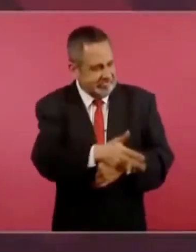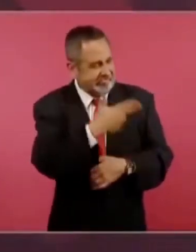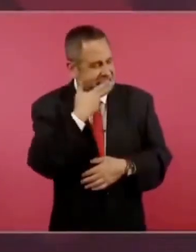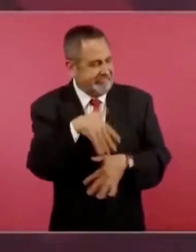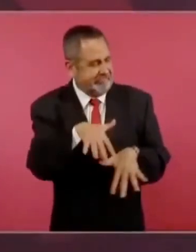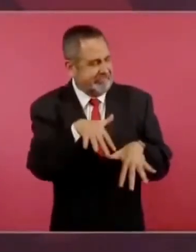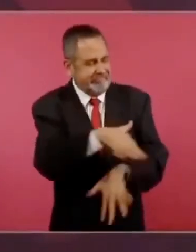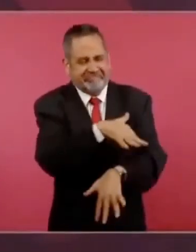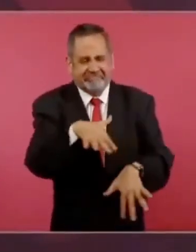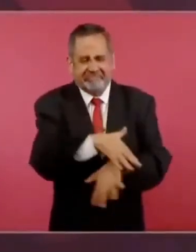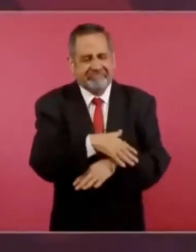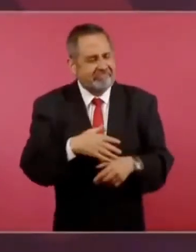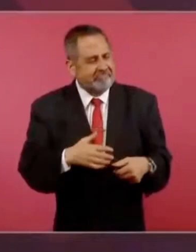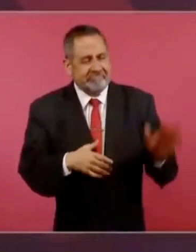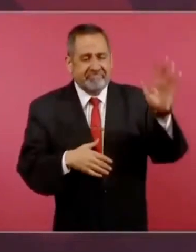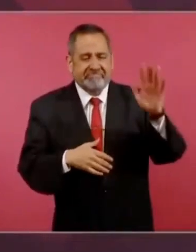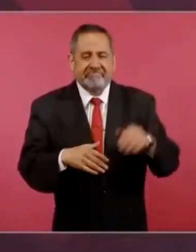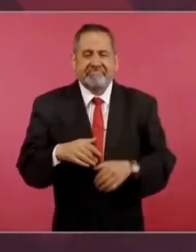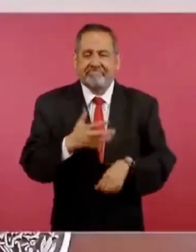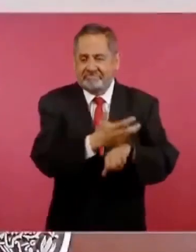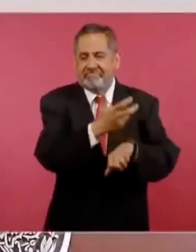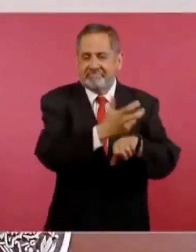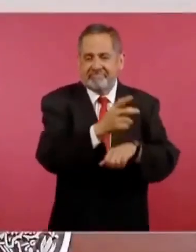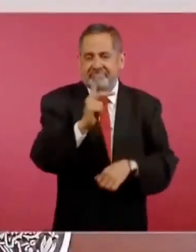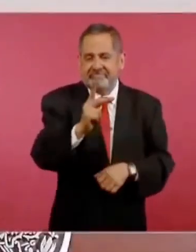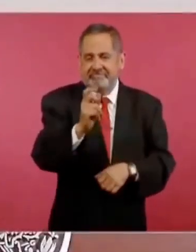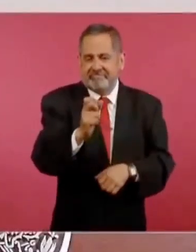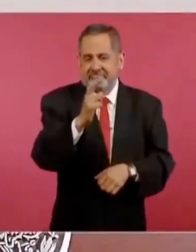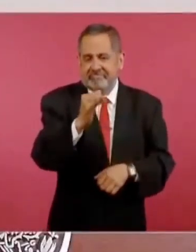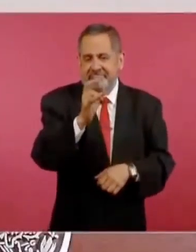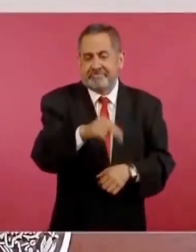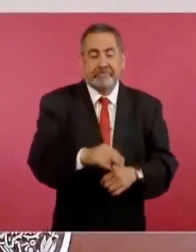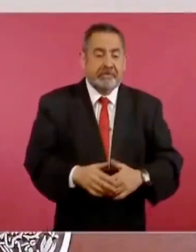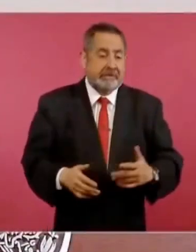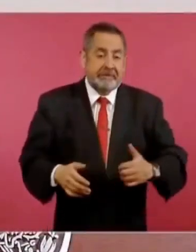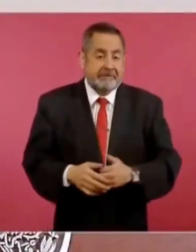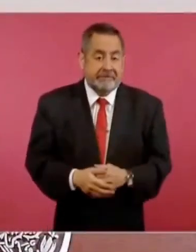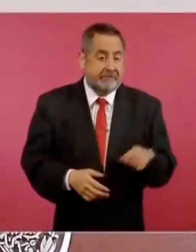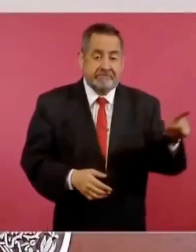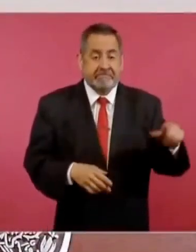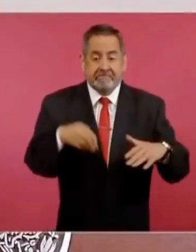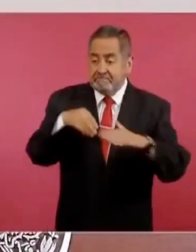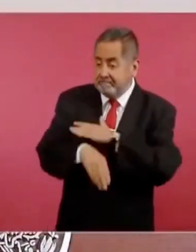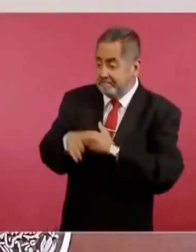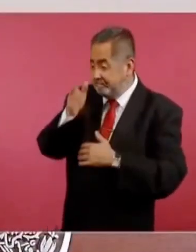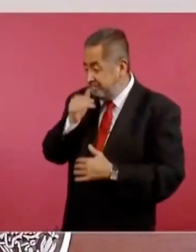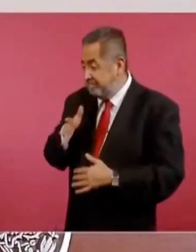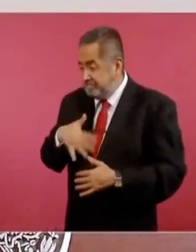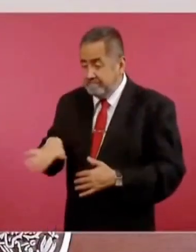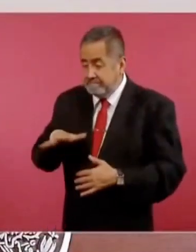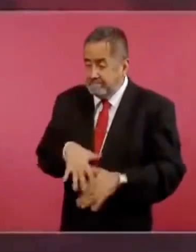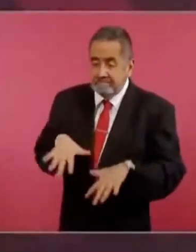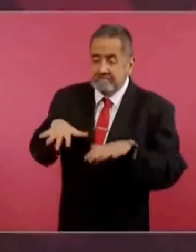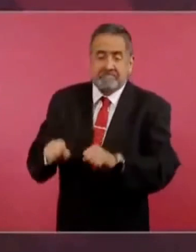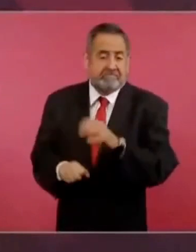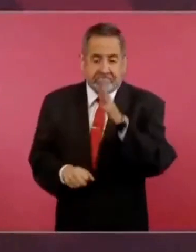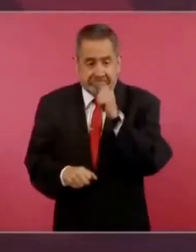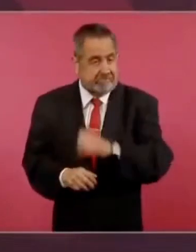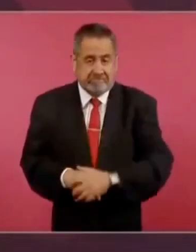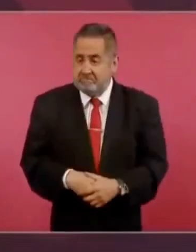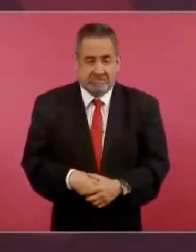El fracaso de esa expedición fue uno de los temas que hizo que los